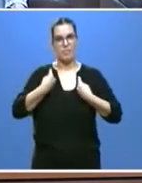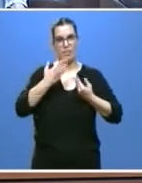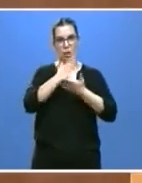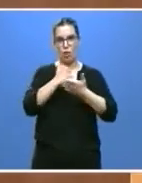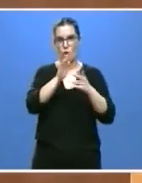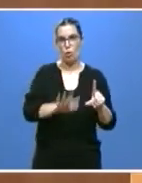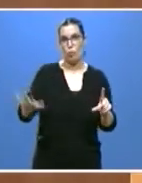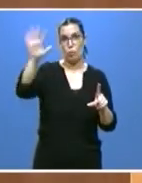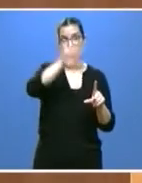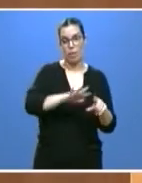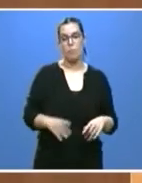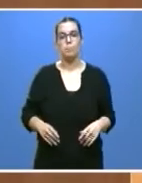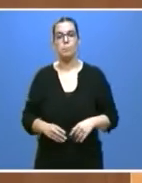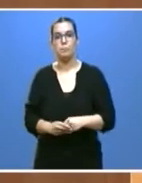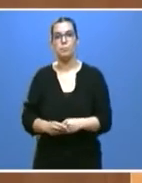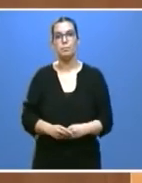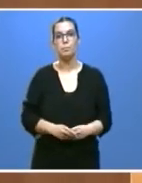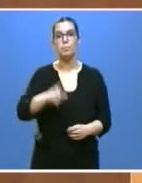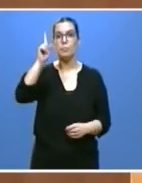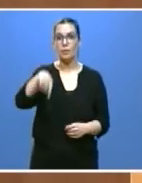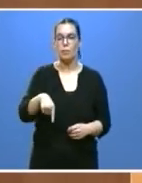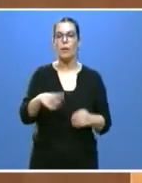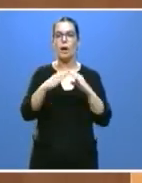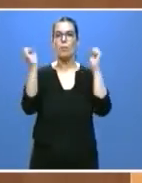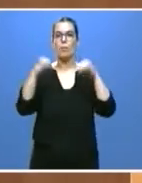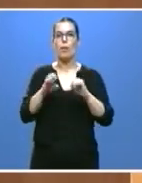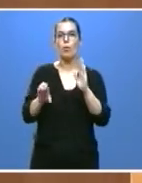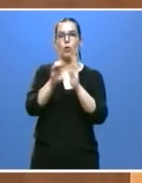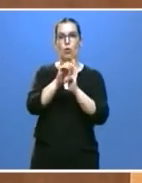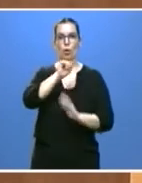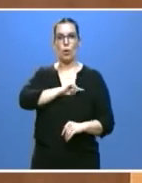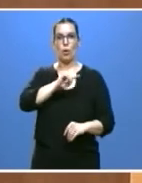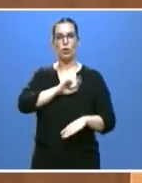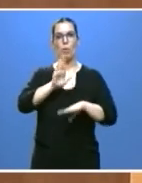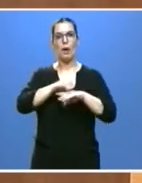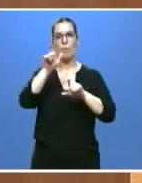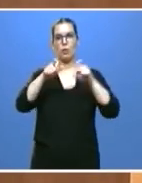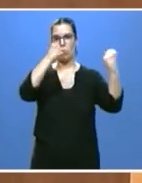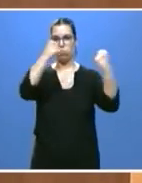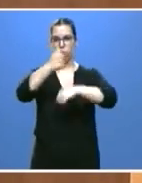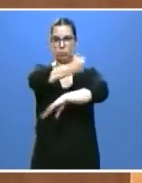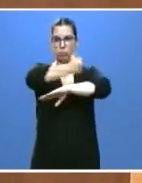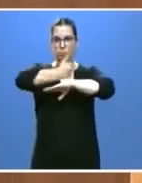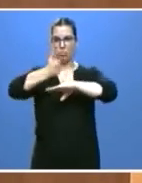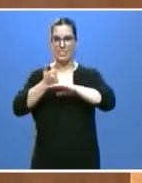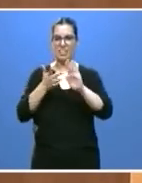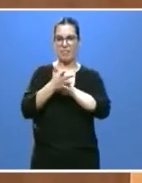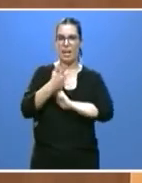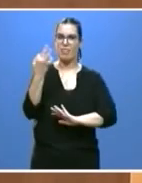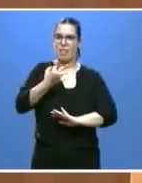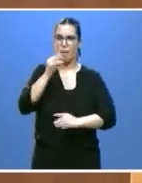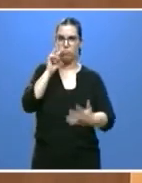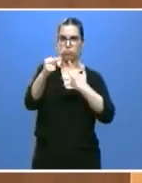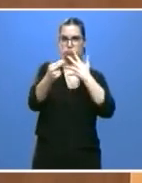autónoma. Hemos aprobado también un nuevo código ético para los altos cargos que ampliaban las exigencias de transparencia del